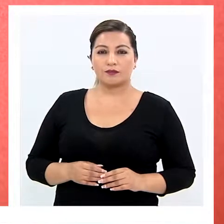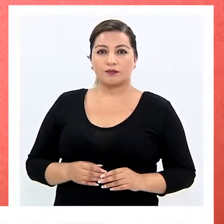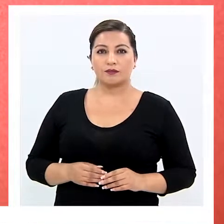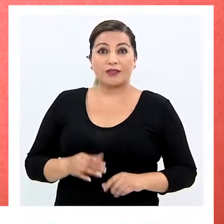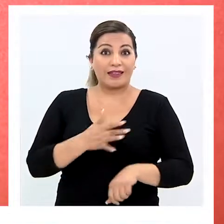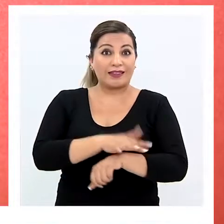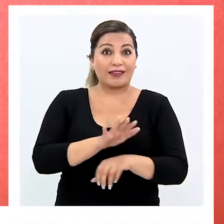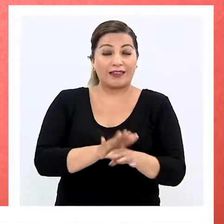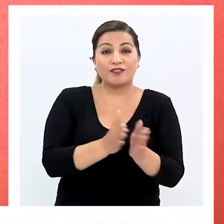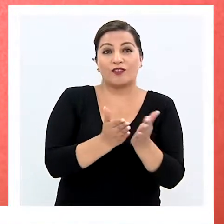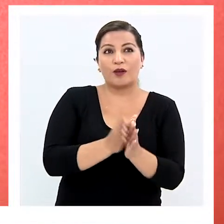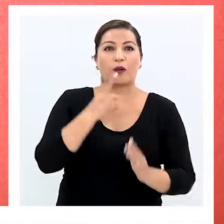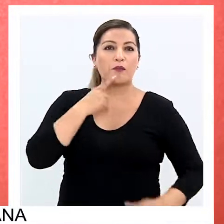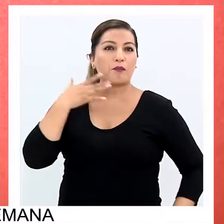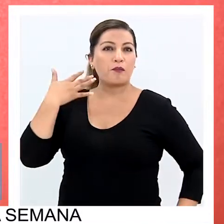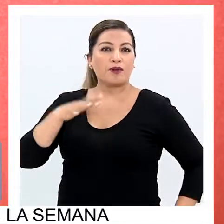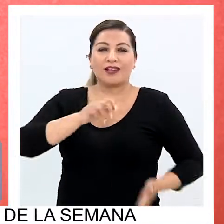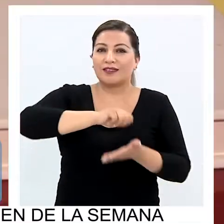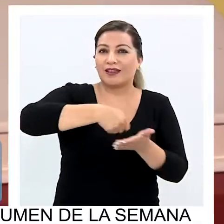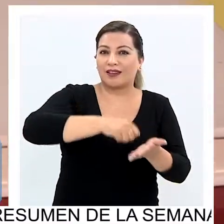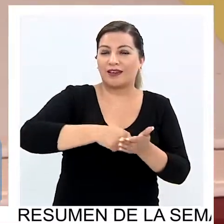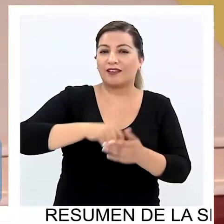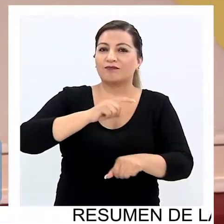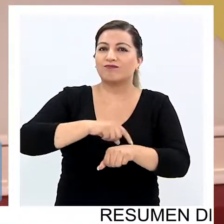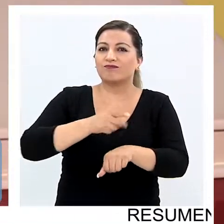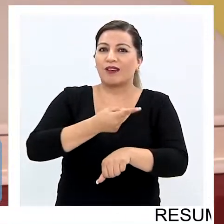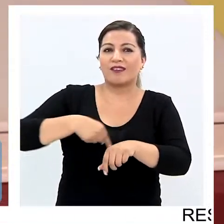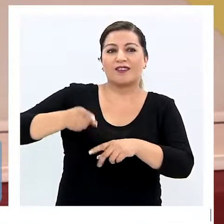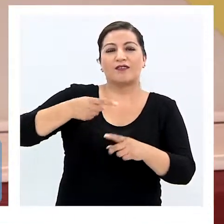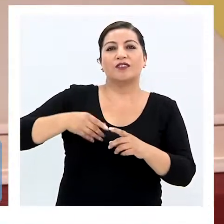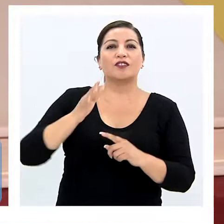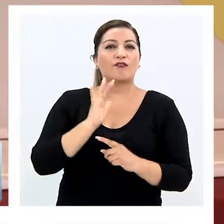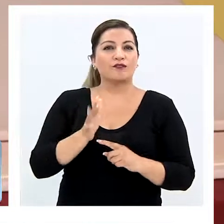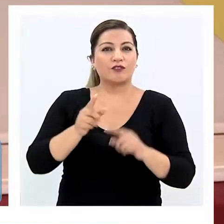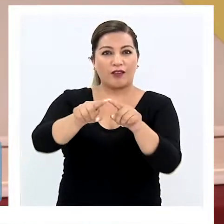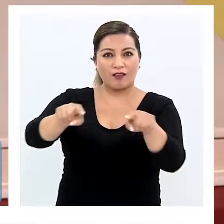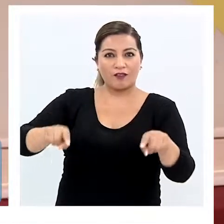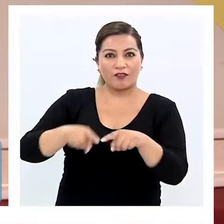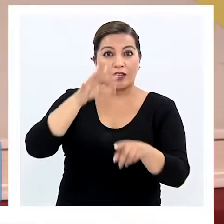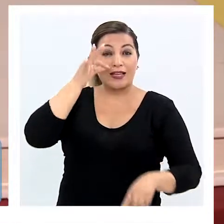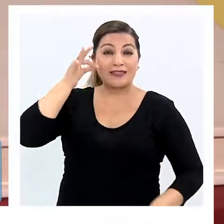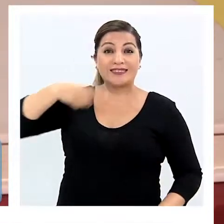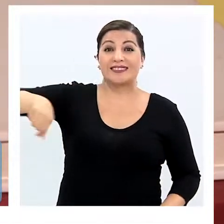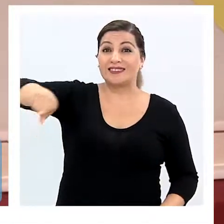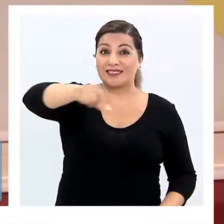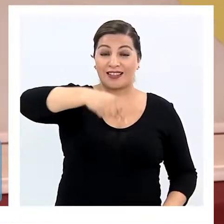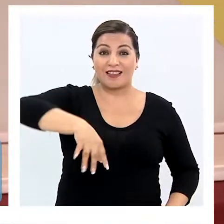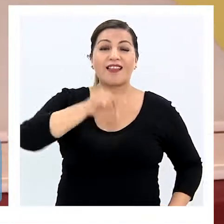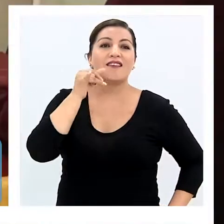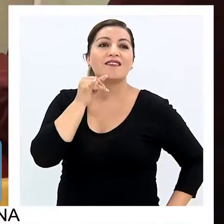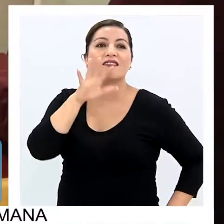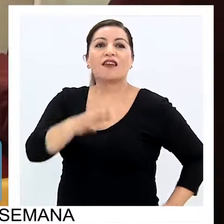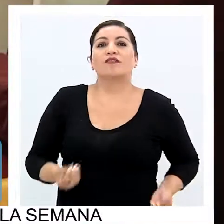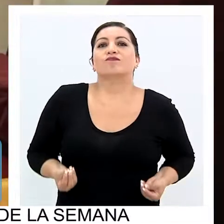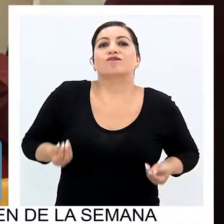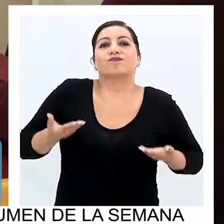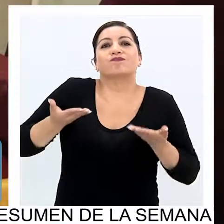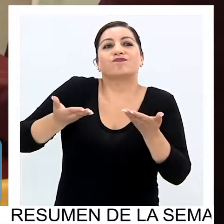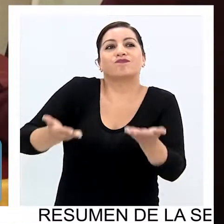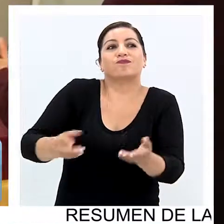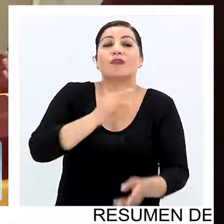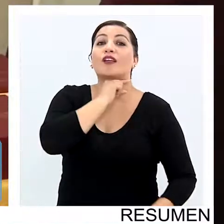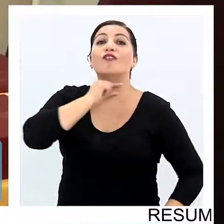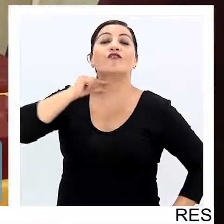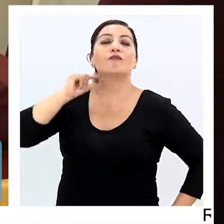15 libros con importantes registros del tiempo del funcionamiento de las oficinas salitreras en la región fueron entregadas por el